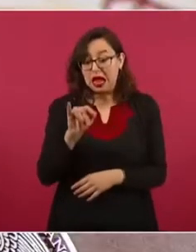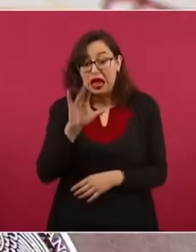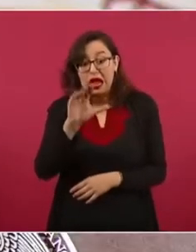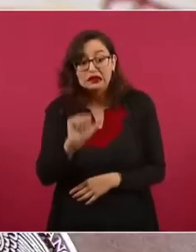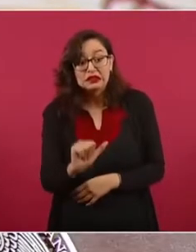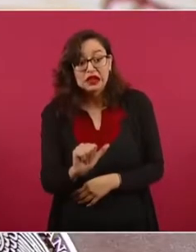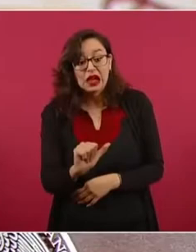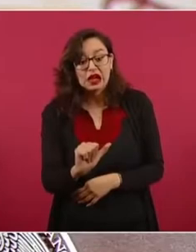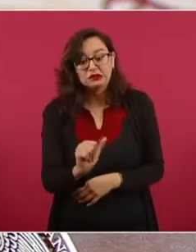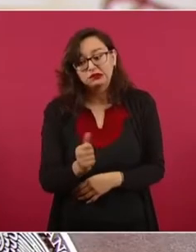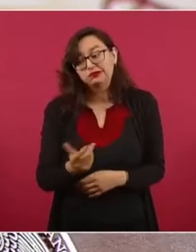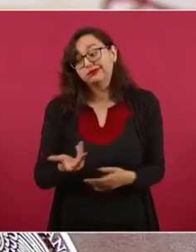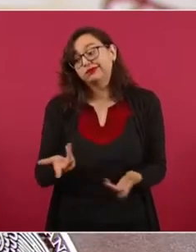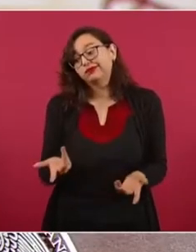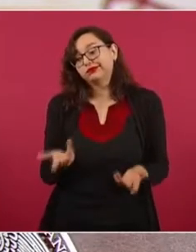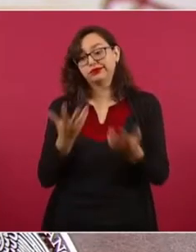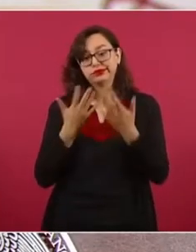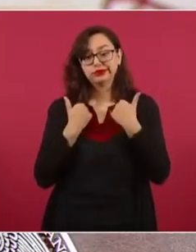mejor ni hablamos.